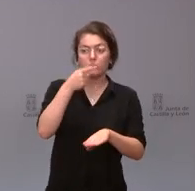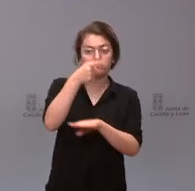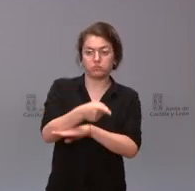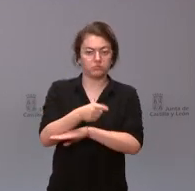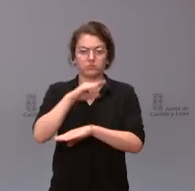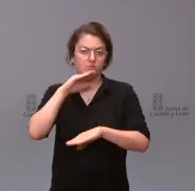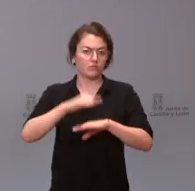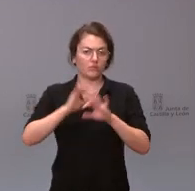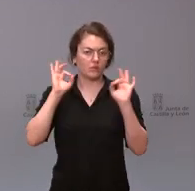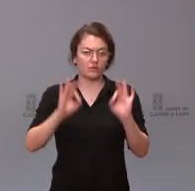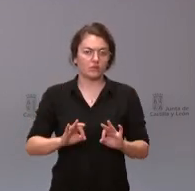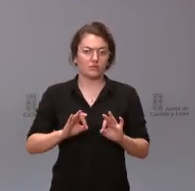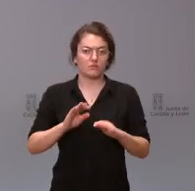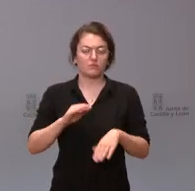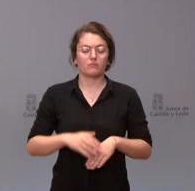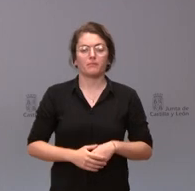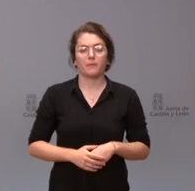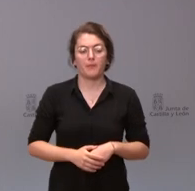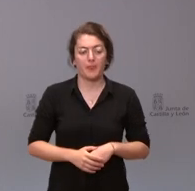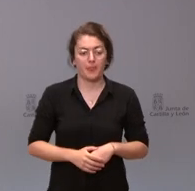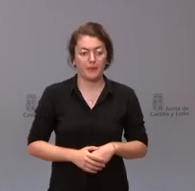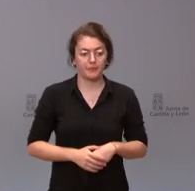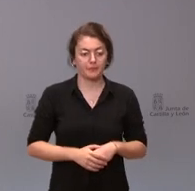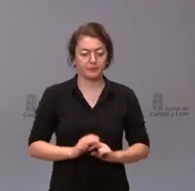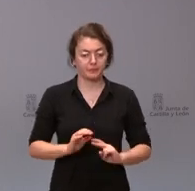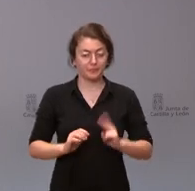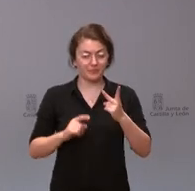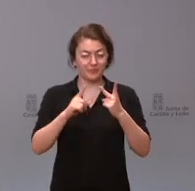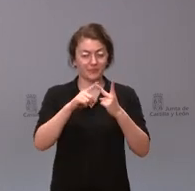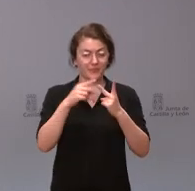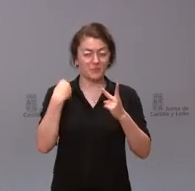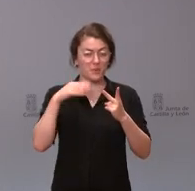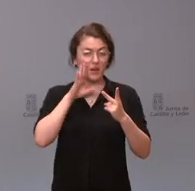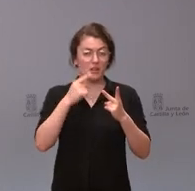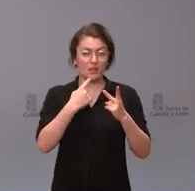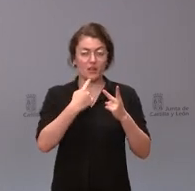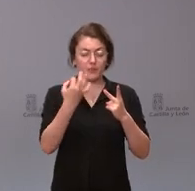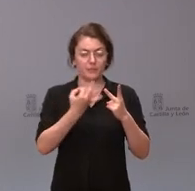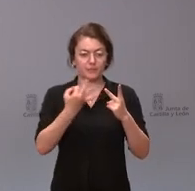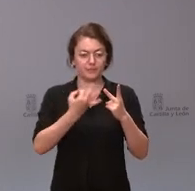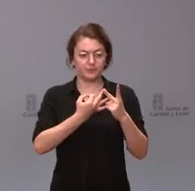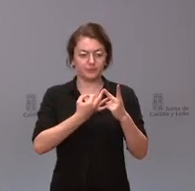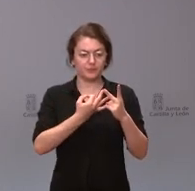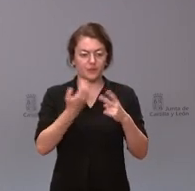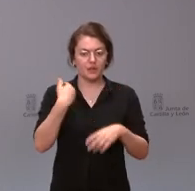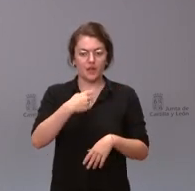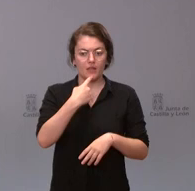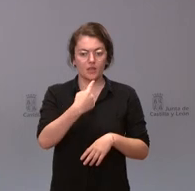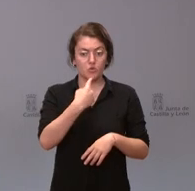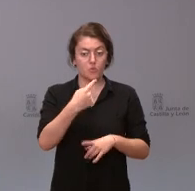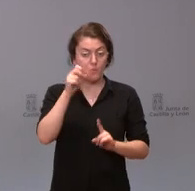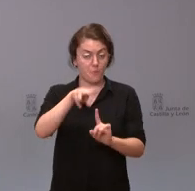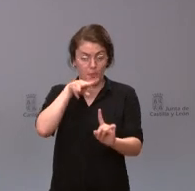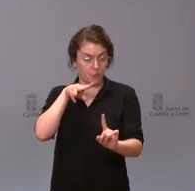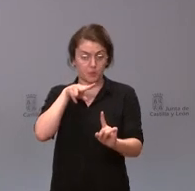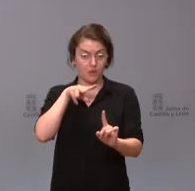conjunto de las comunidades autónomas en el segundo aspecto que usted me plantea ya le he manifestado la posición de lo